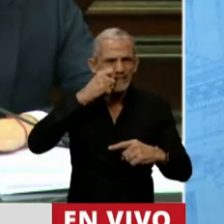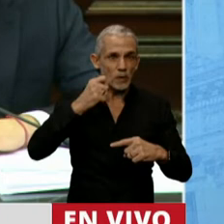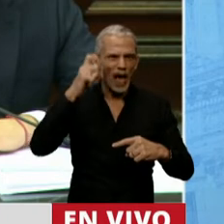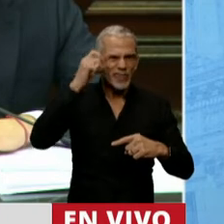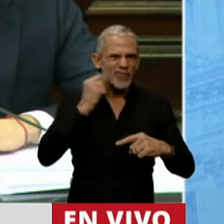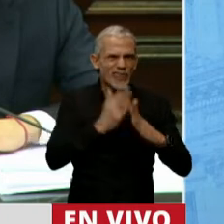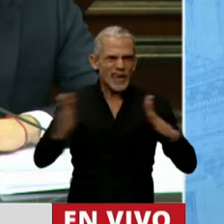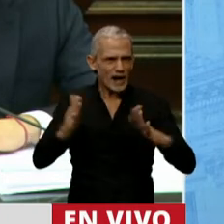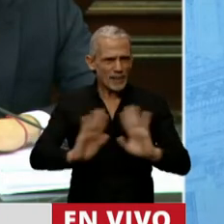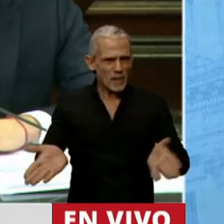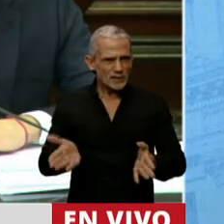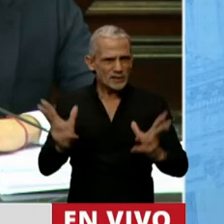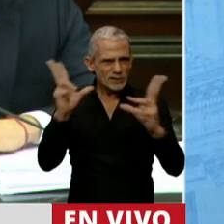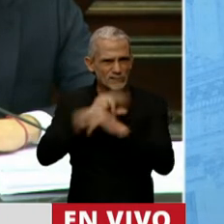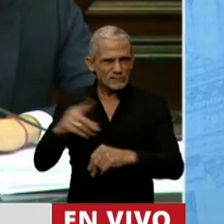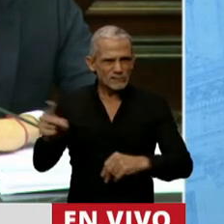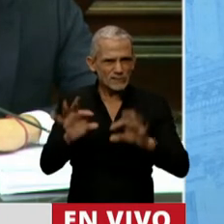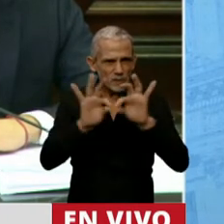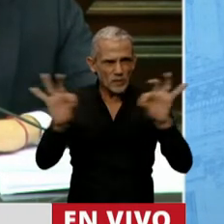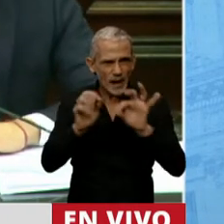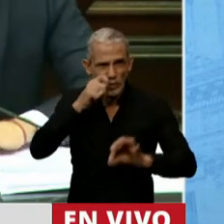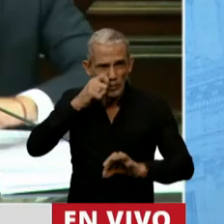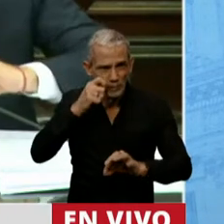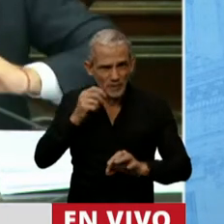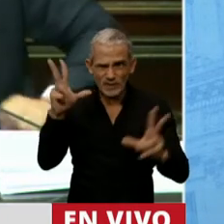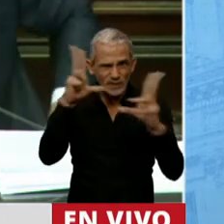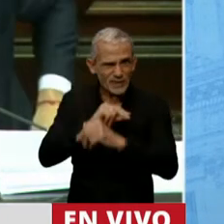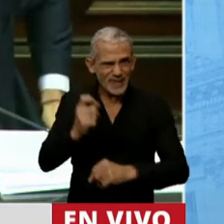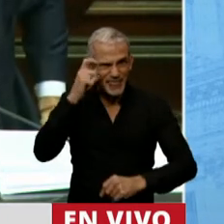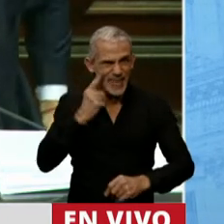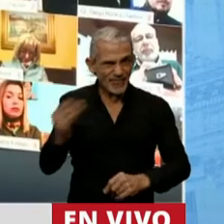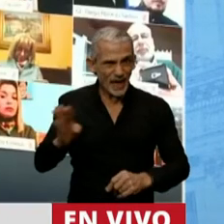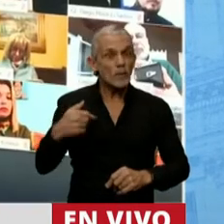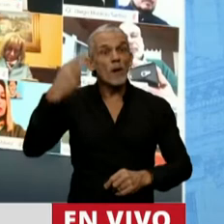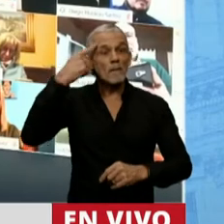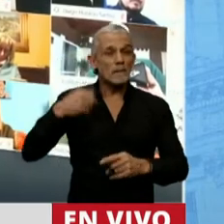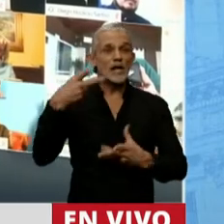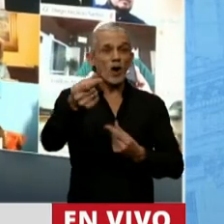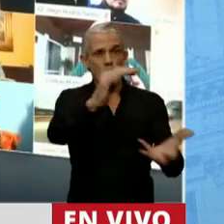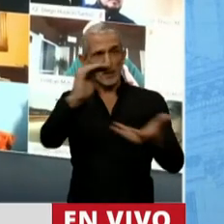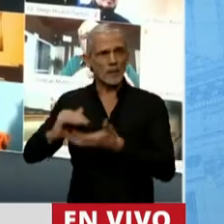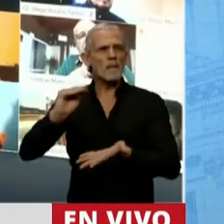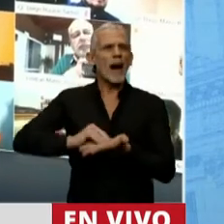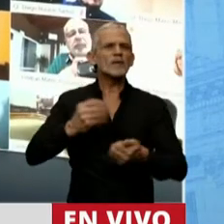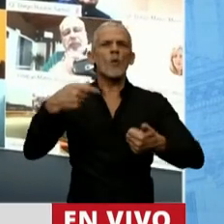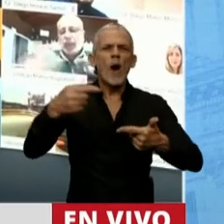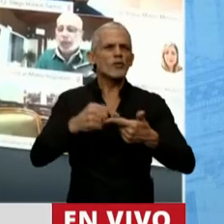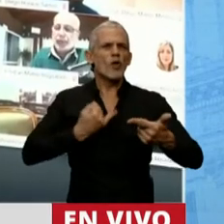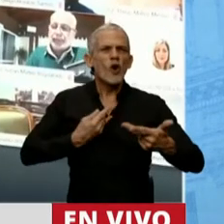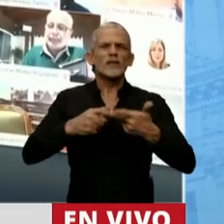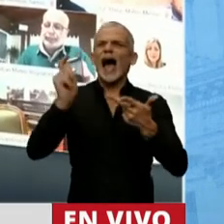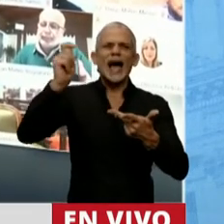10 días? Si es así, solo quedarían este tiempo. ¿Quién es permiso comprar? ¿Cómo? ¿Cuándo? ¿Dónde? ¿A quién?